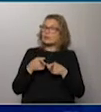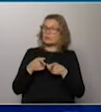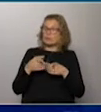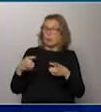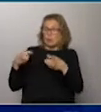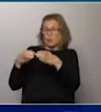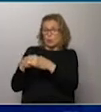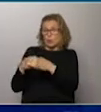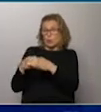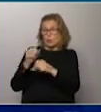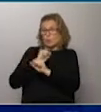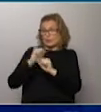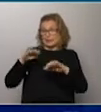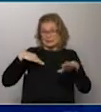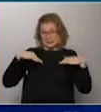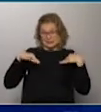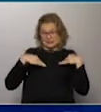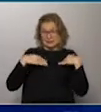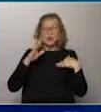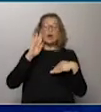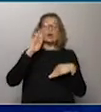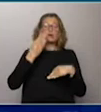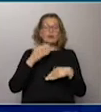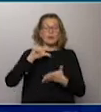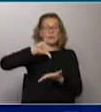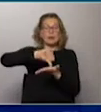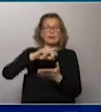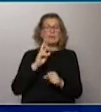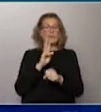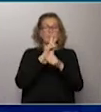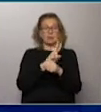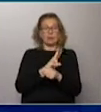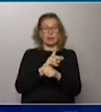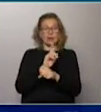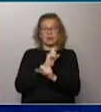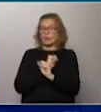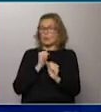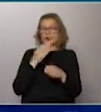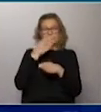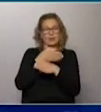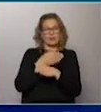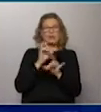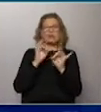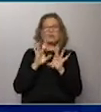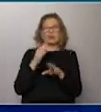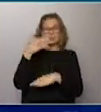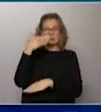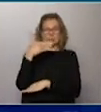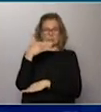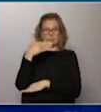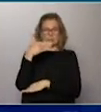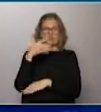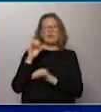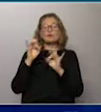planteles no pueden entrenar ni reconocer el campo de juego de los países que visitan. No pueden salir, tienen que estar solo en el hotel y van a salir solo a jugar los